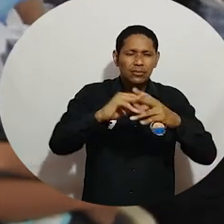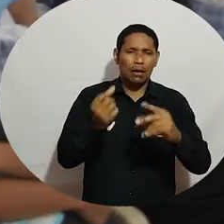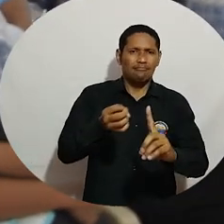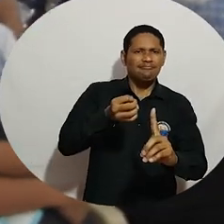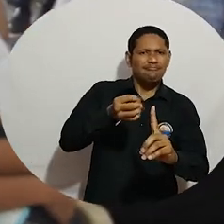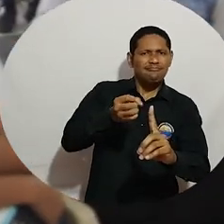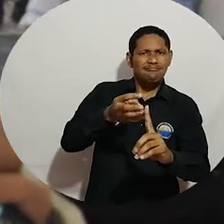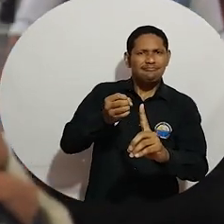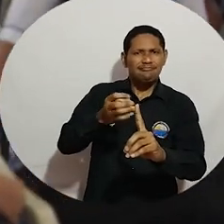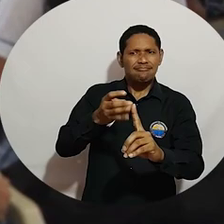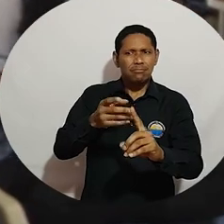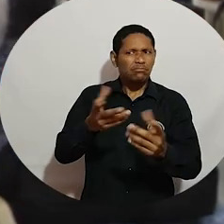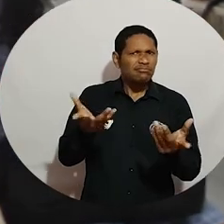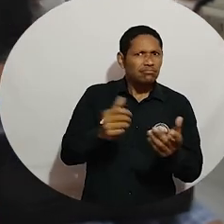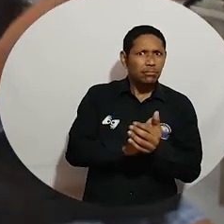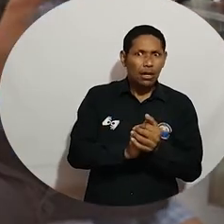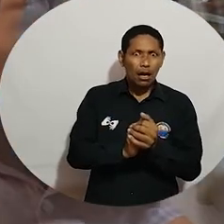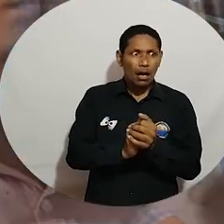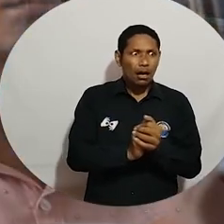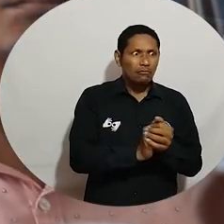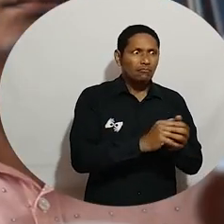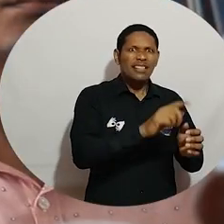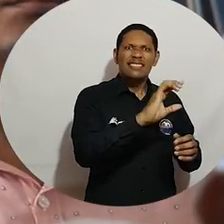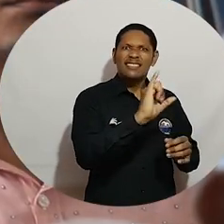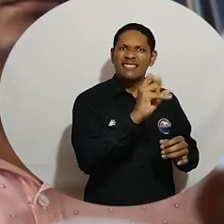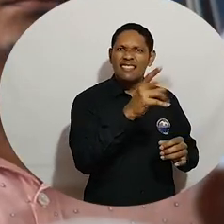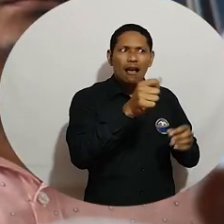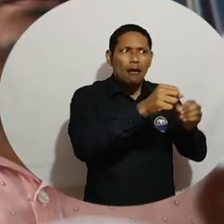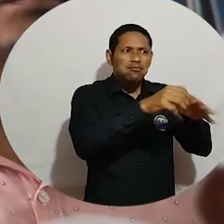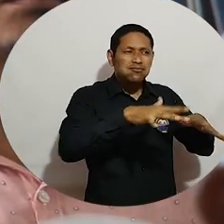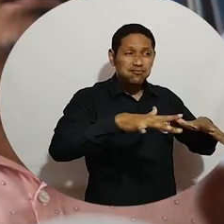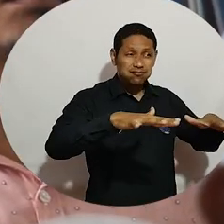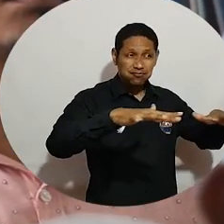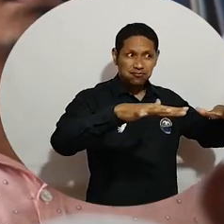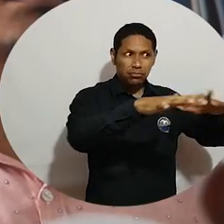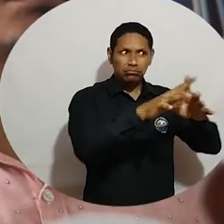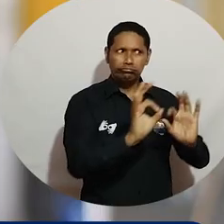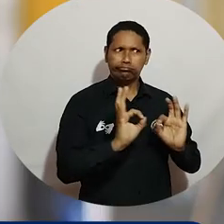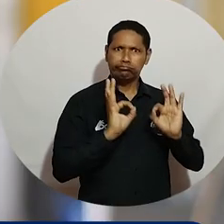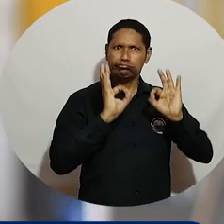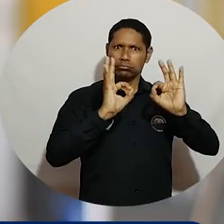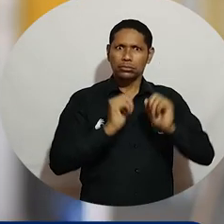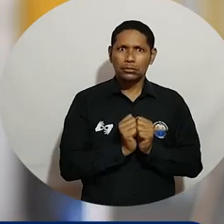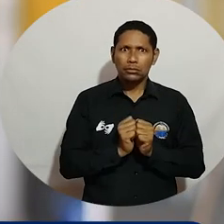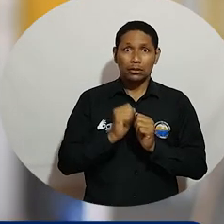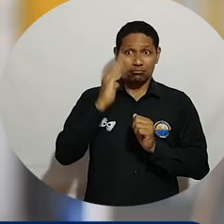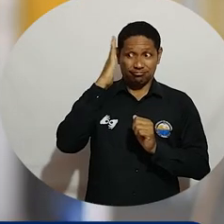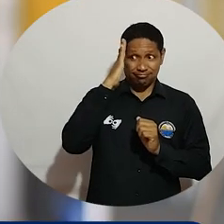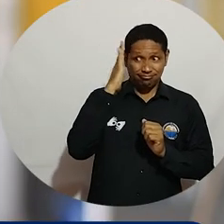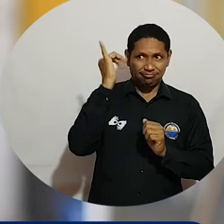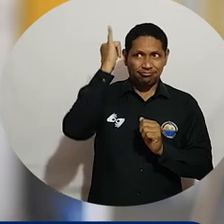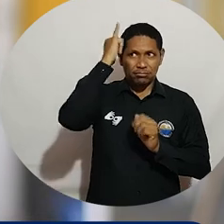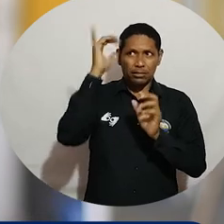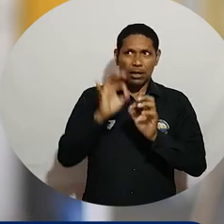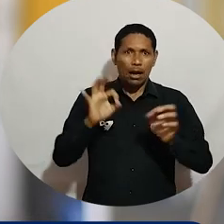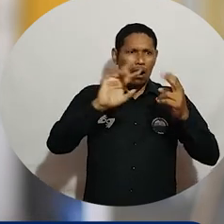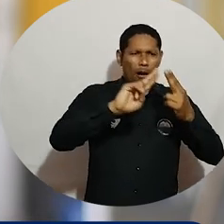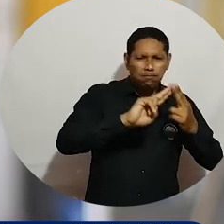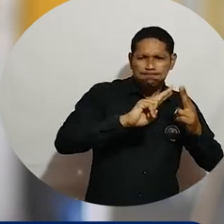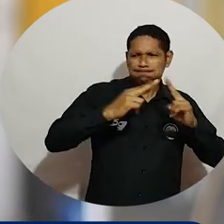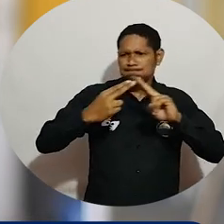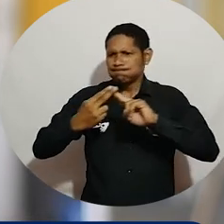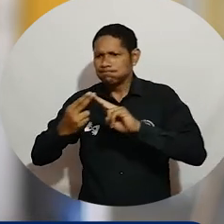realizó la ponencia denominada significado de la ciénaga grande de santa marta todo lo que se haga a nivel de la academia como se relacione